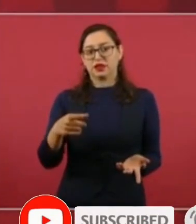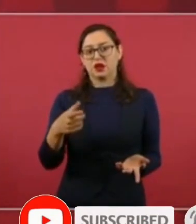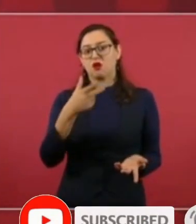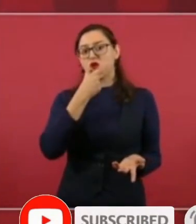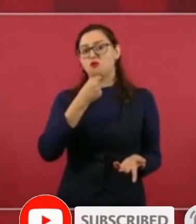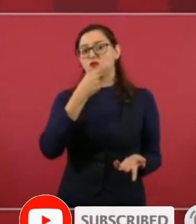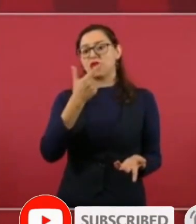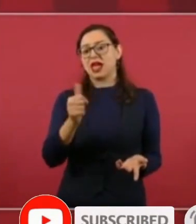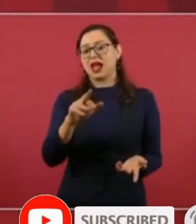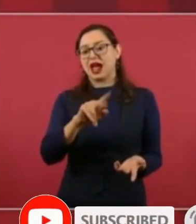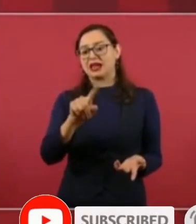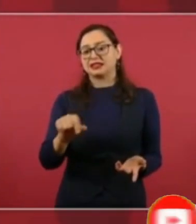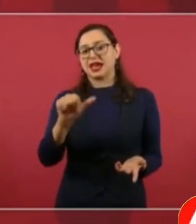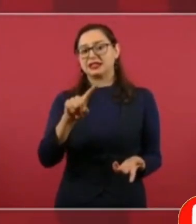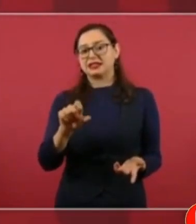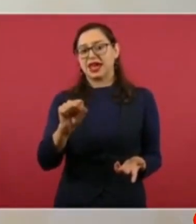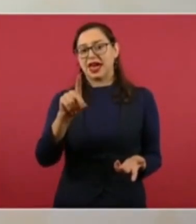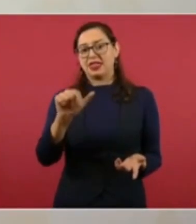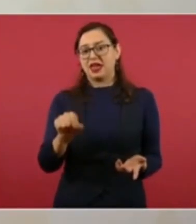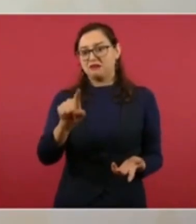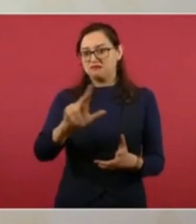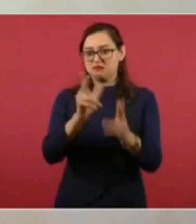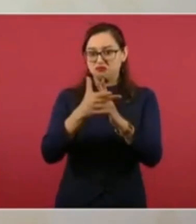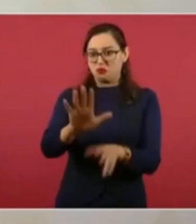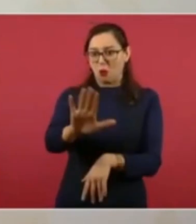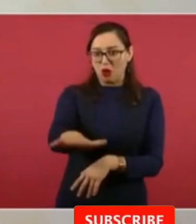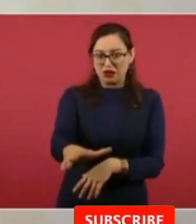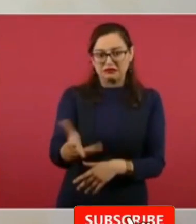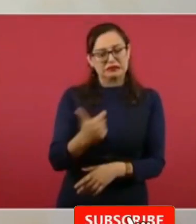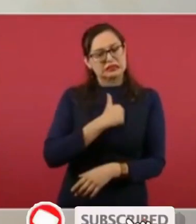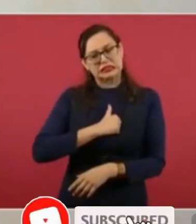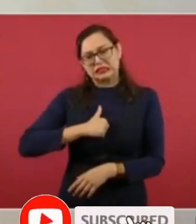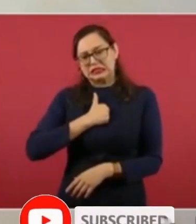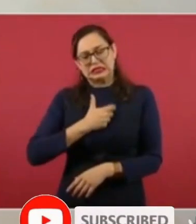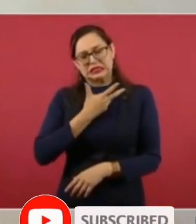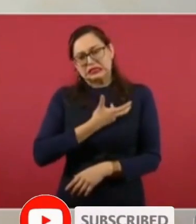Echeverría que fue allá